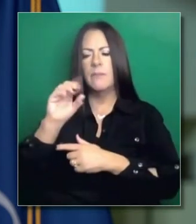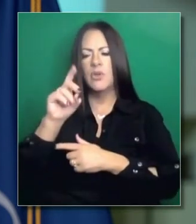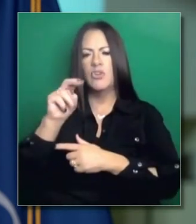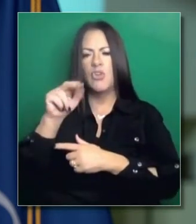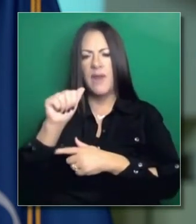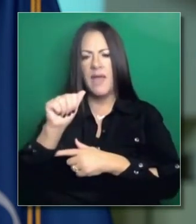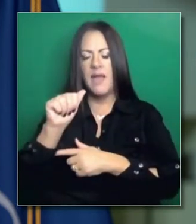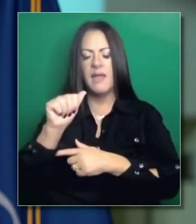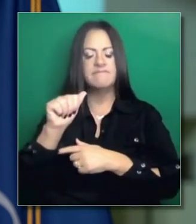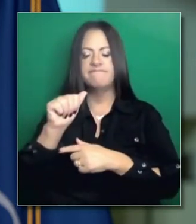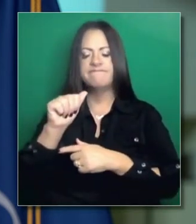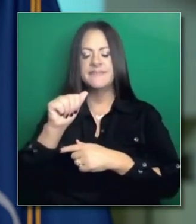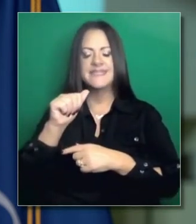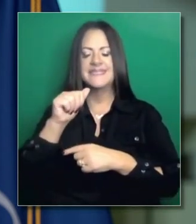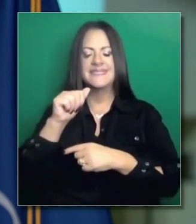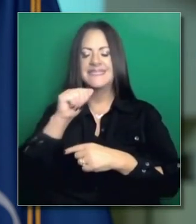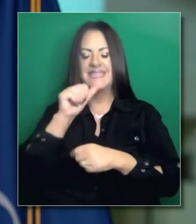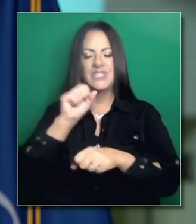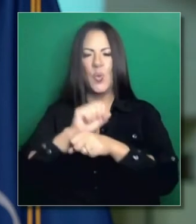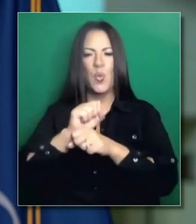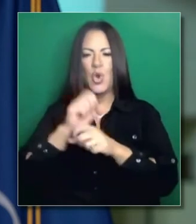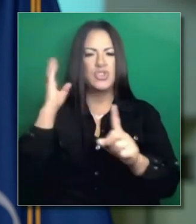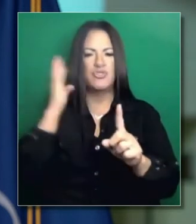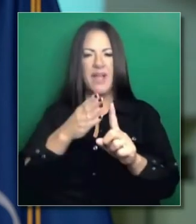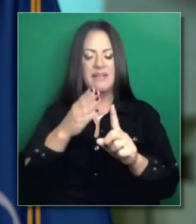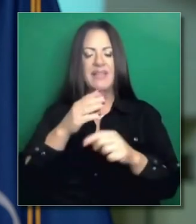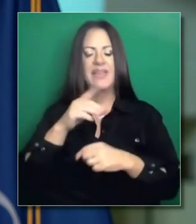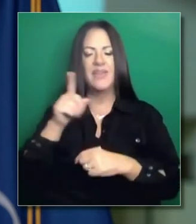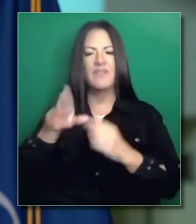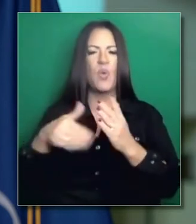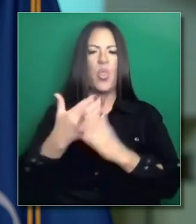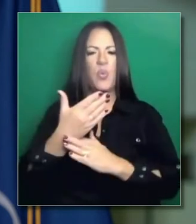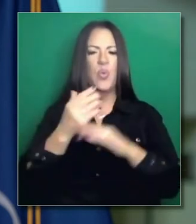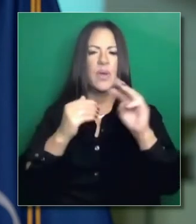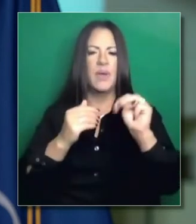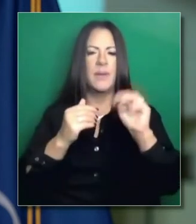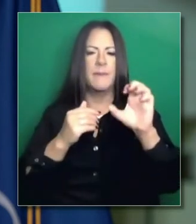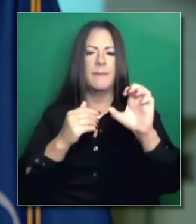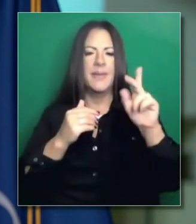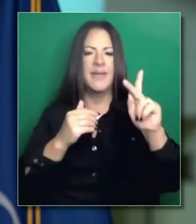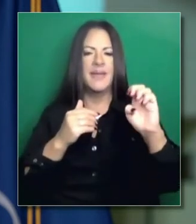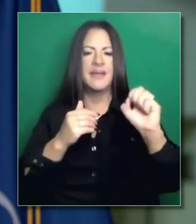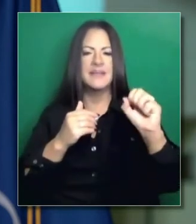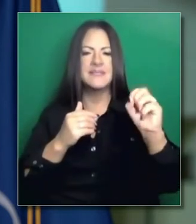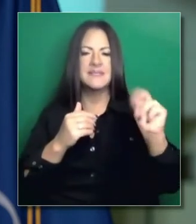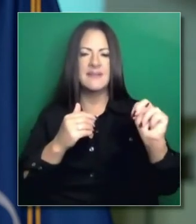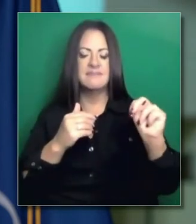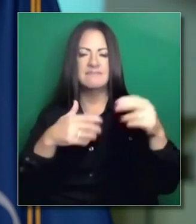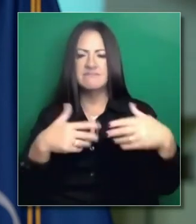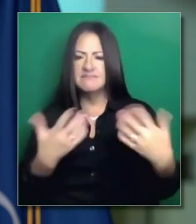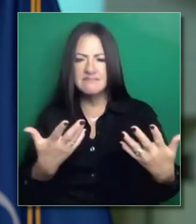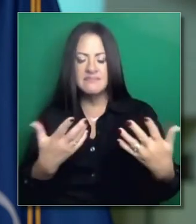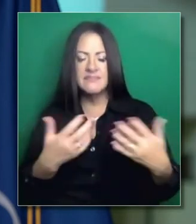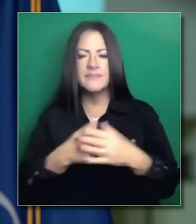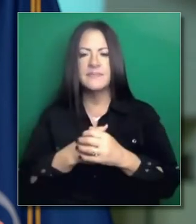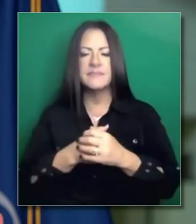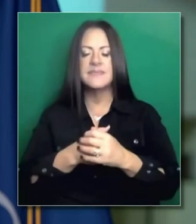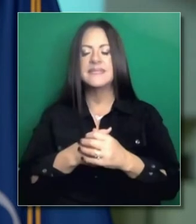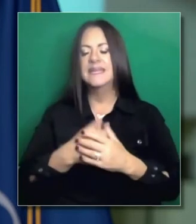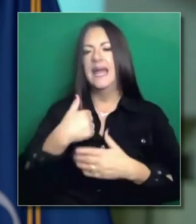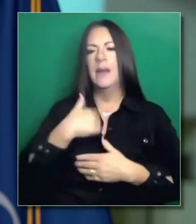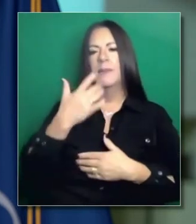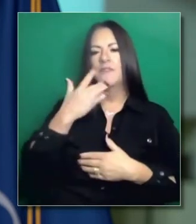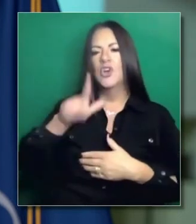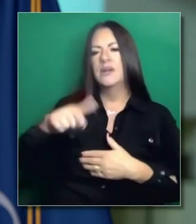decía usted, para Moderno, para el intermediario McKesson en este caso. ¿Qué nos puede decir? Si me hace el favor, doctor